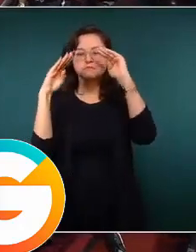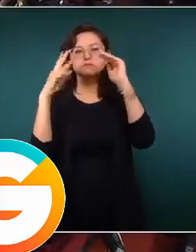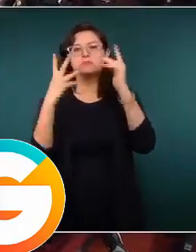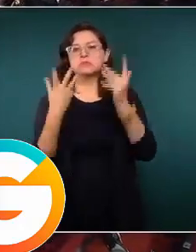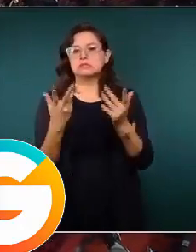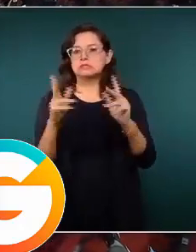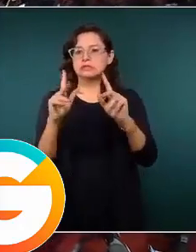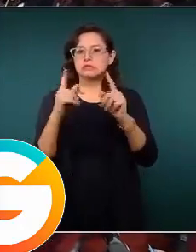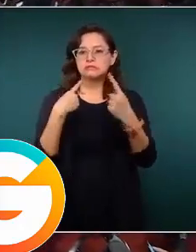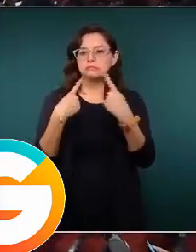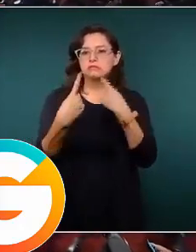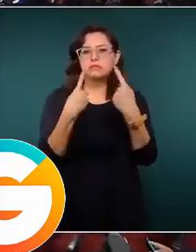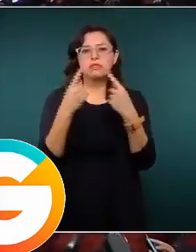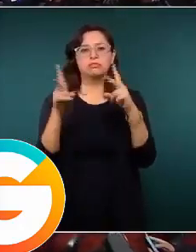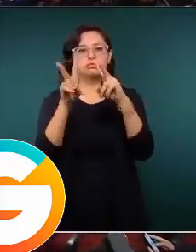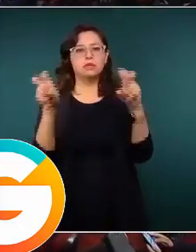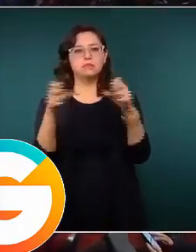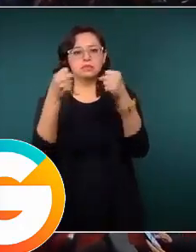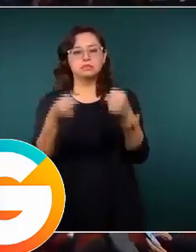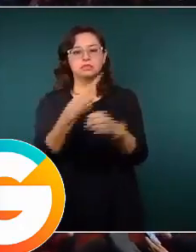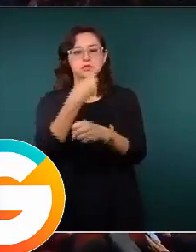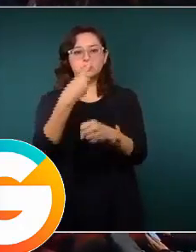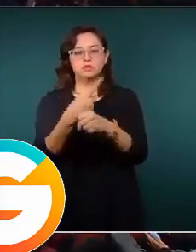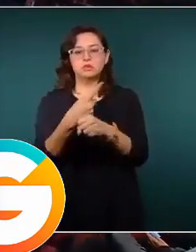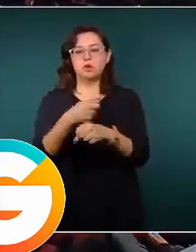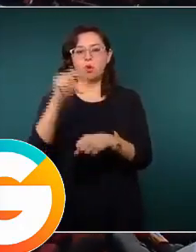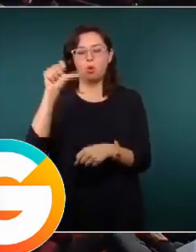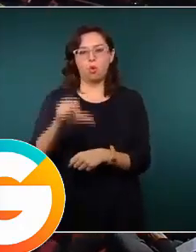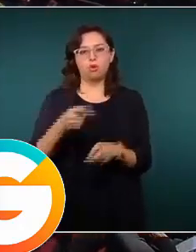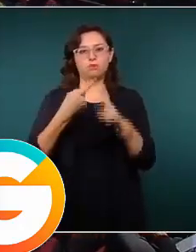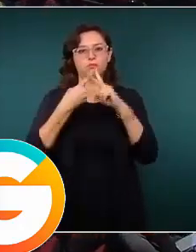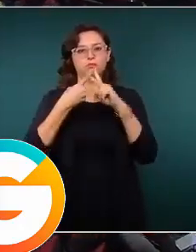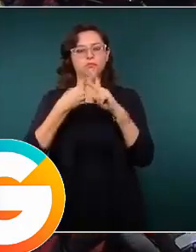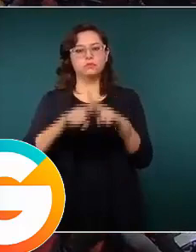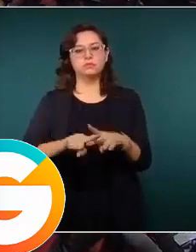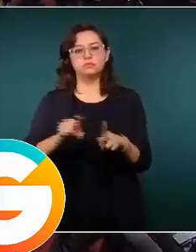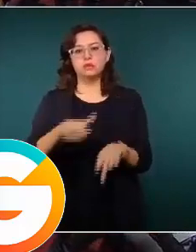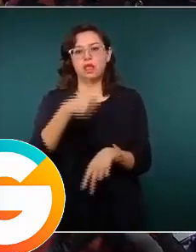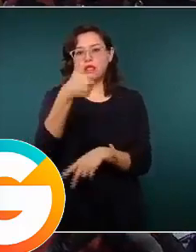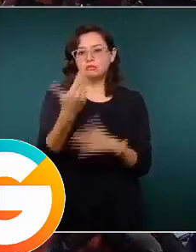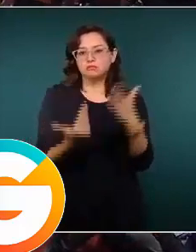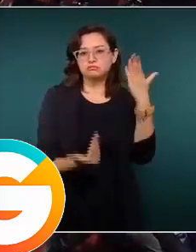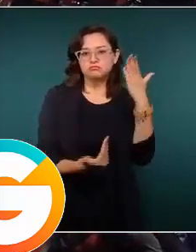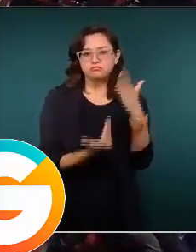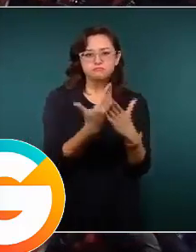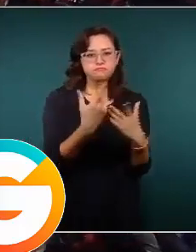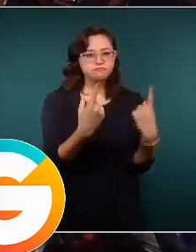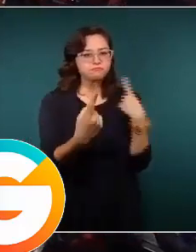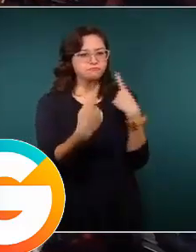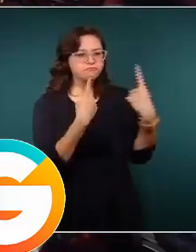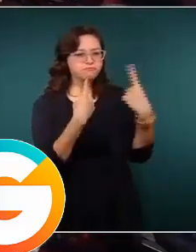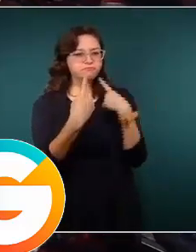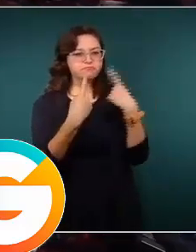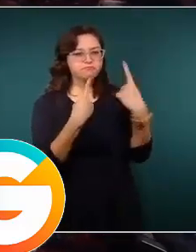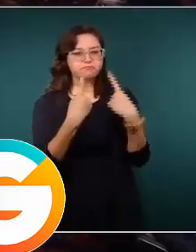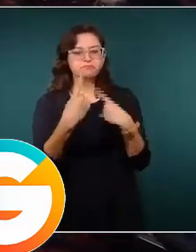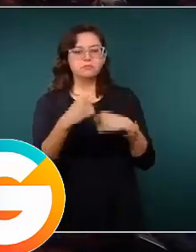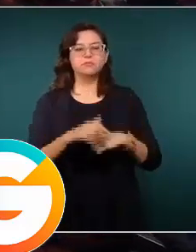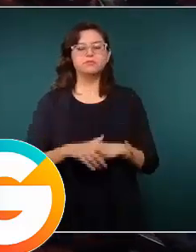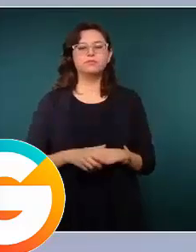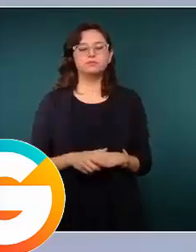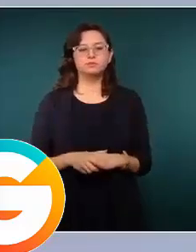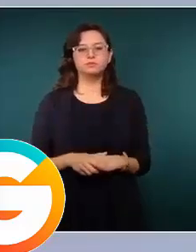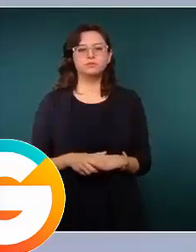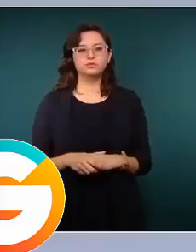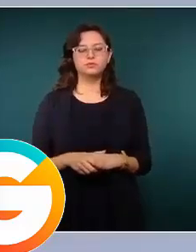de la mañana. En este caso, con la